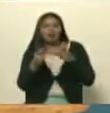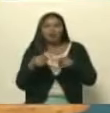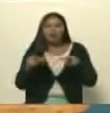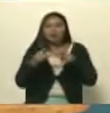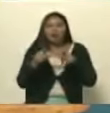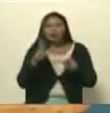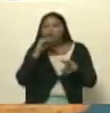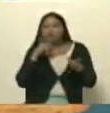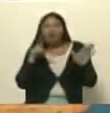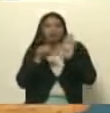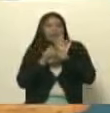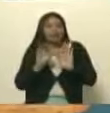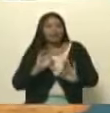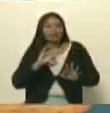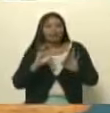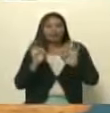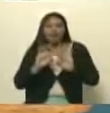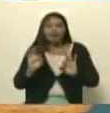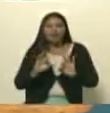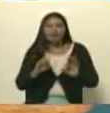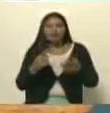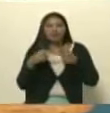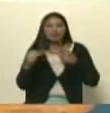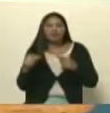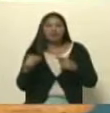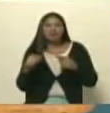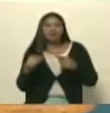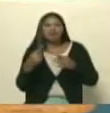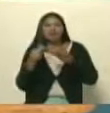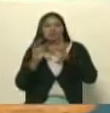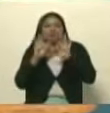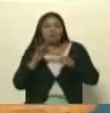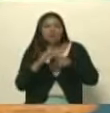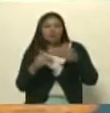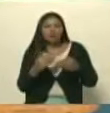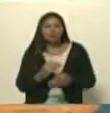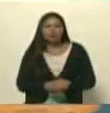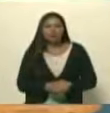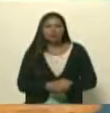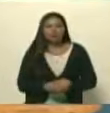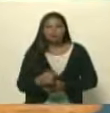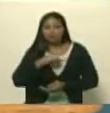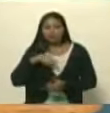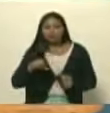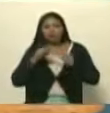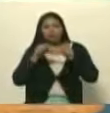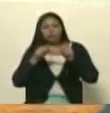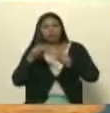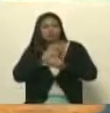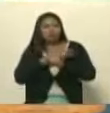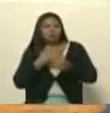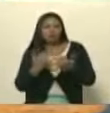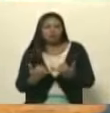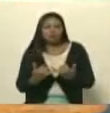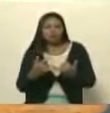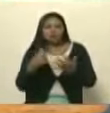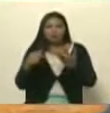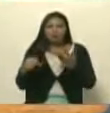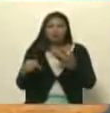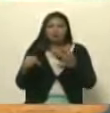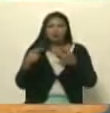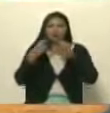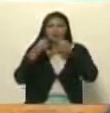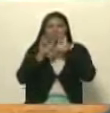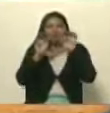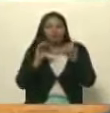hecho diferentes actividades con diputados y diputadas de la Asamblea Nacional, pero cómo seguir fortaleciendo desde otras instancias,